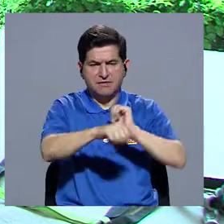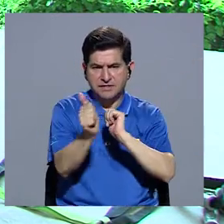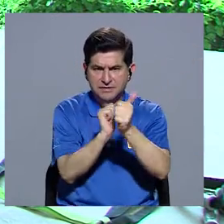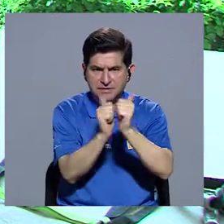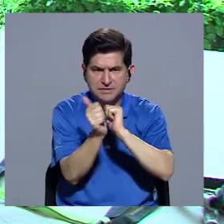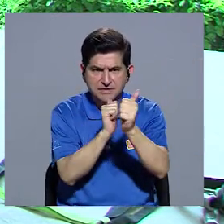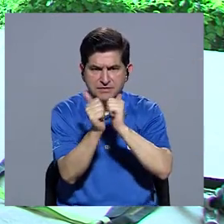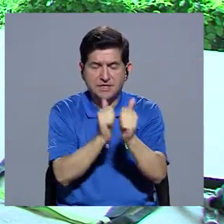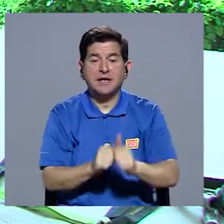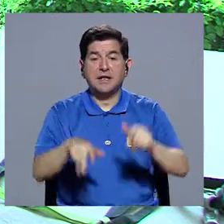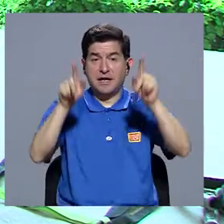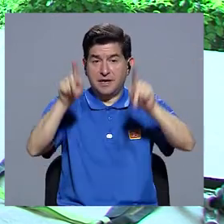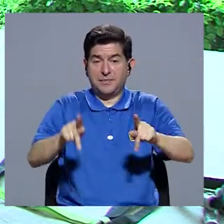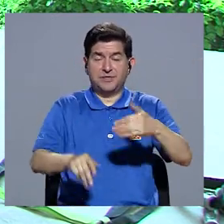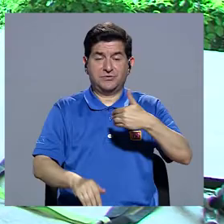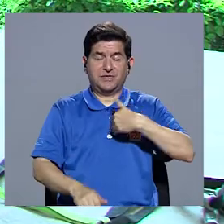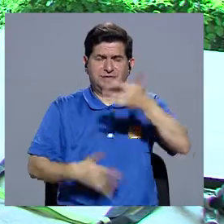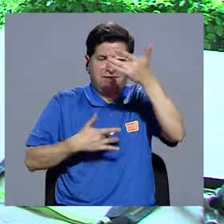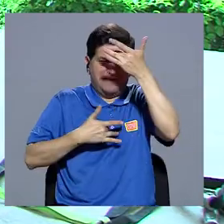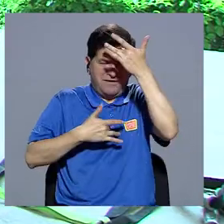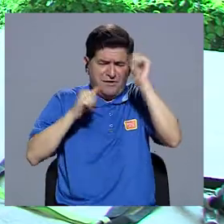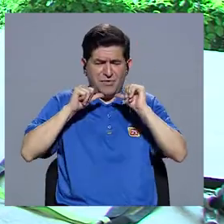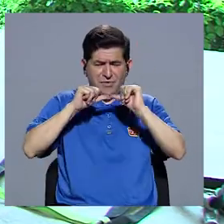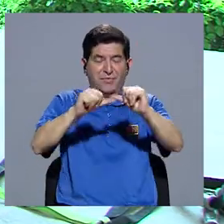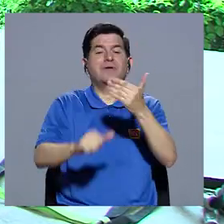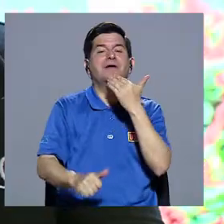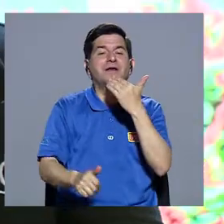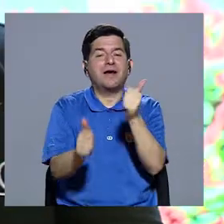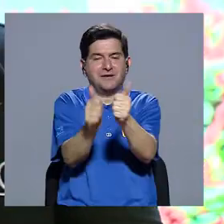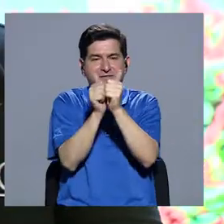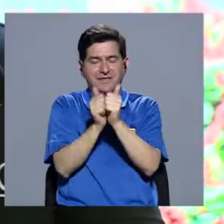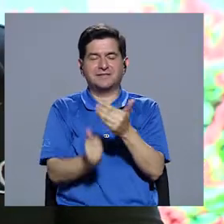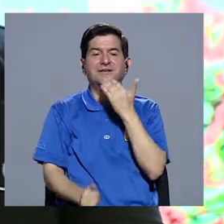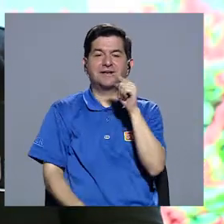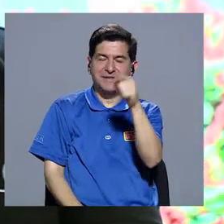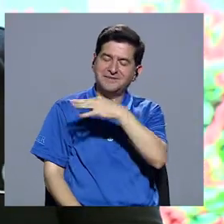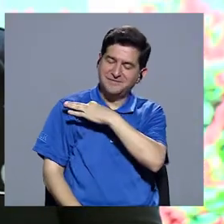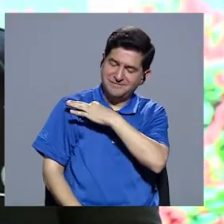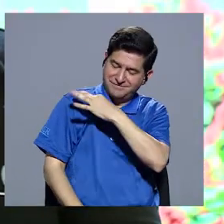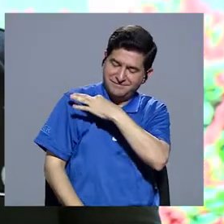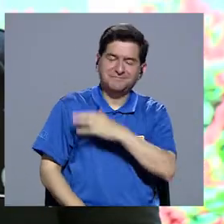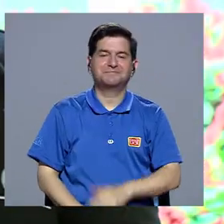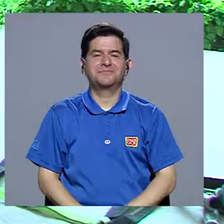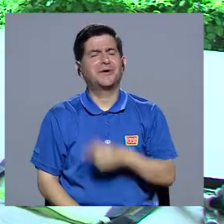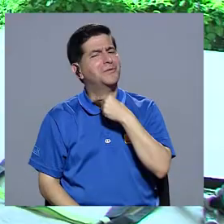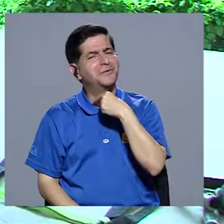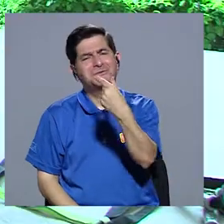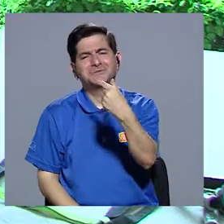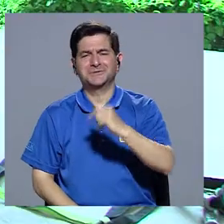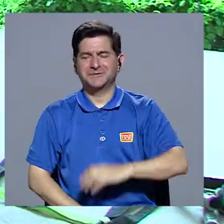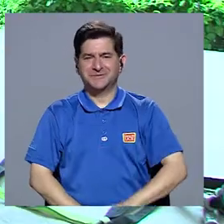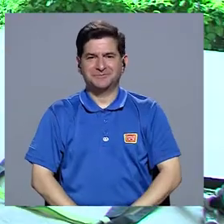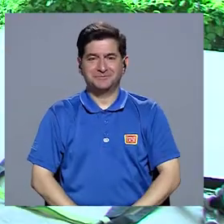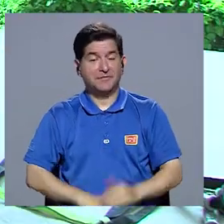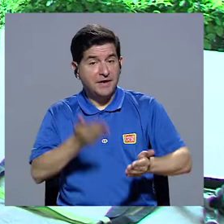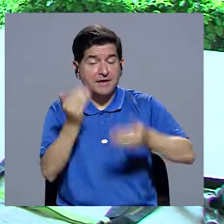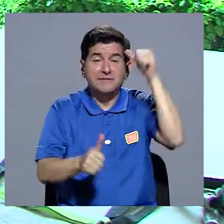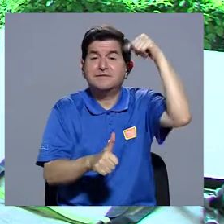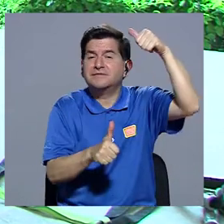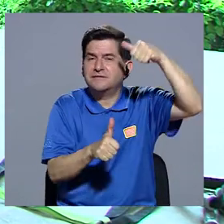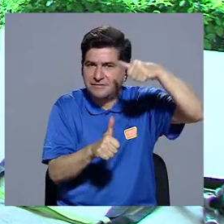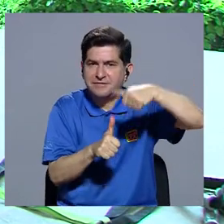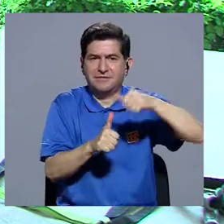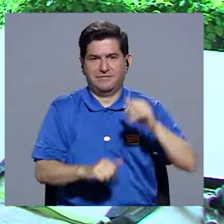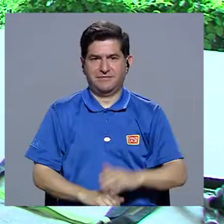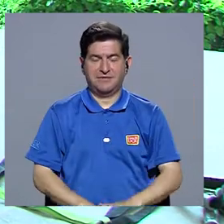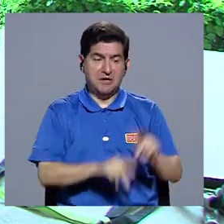ejercicios en personas con enfermedades crónicas. Gracias por estar con nosotros. Gracias a ustedes por la invitación. Con mucho gusto. Tal vez recordemos un